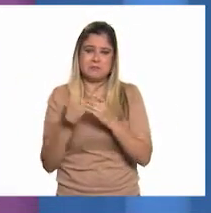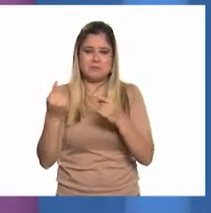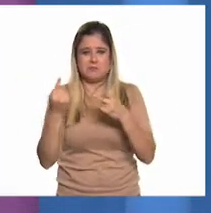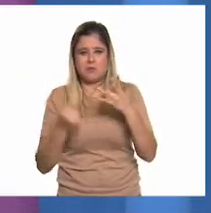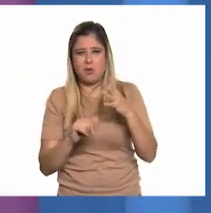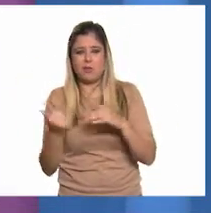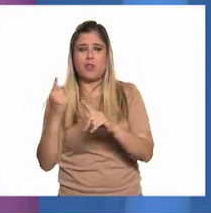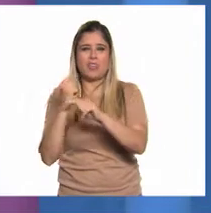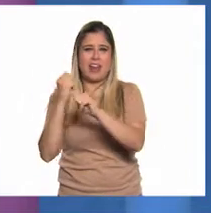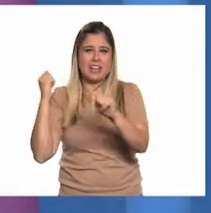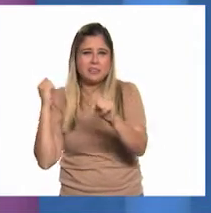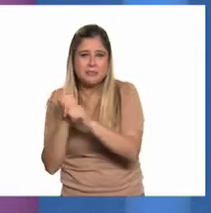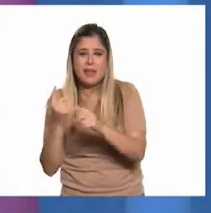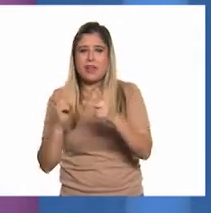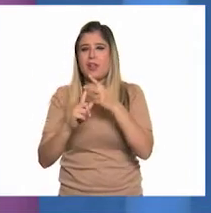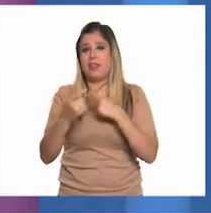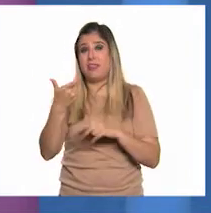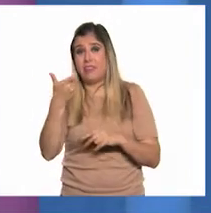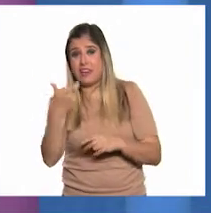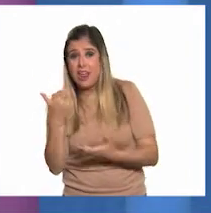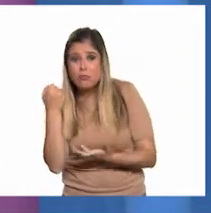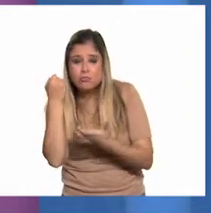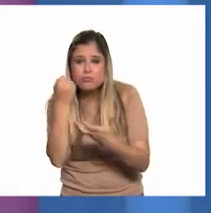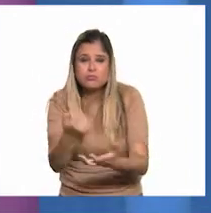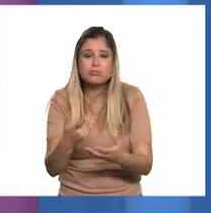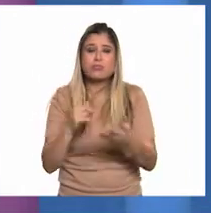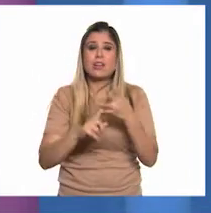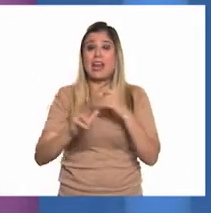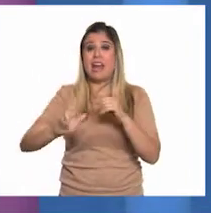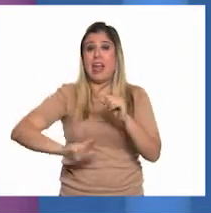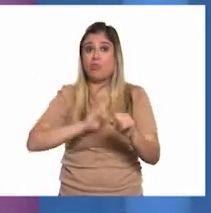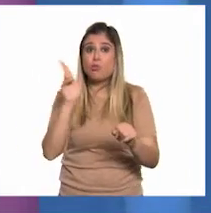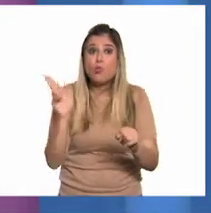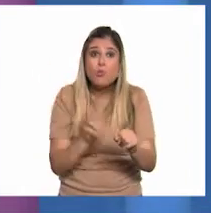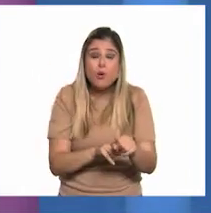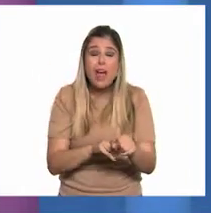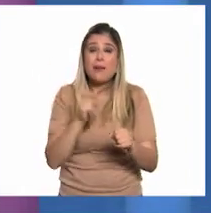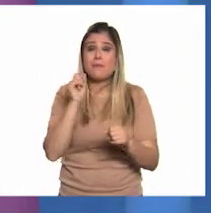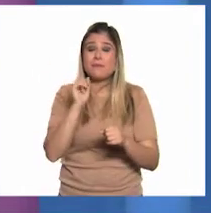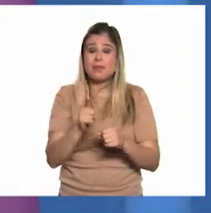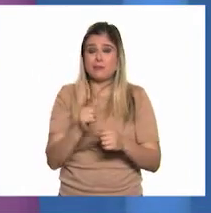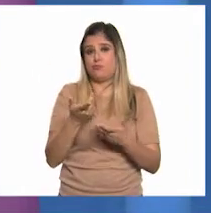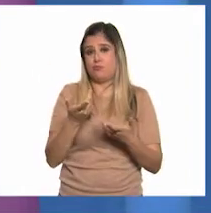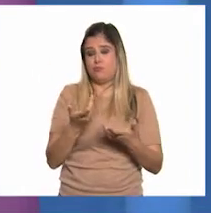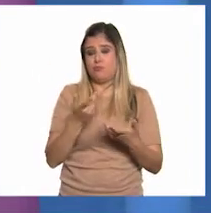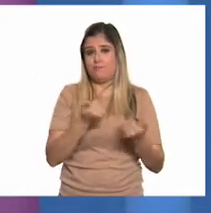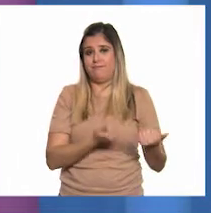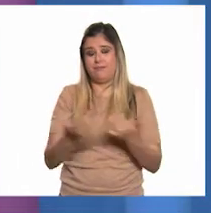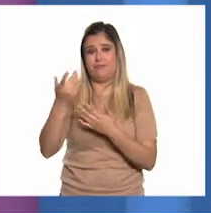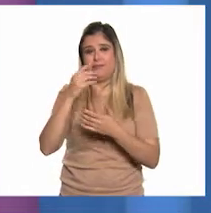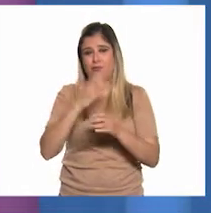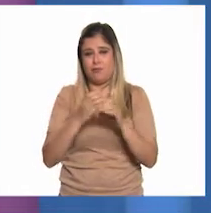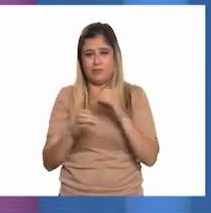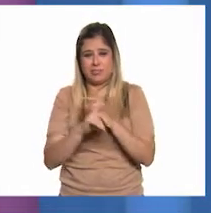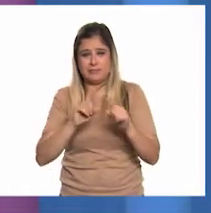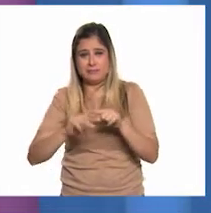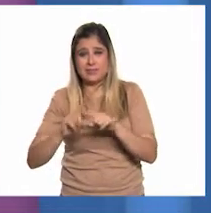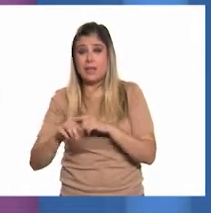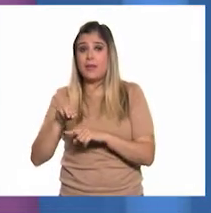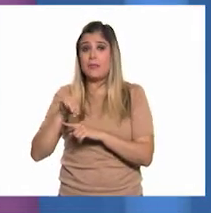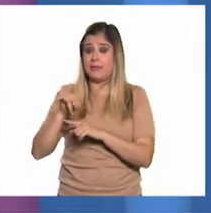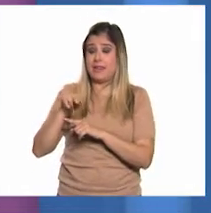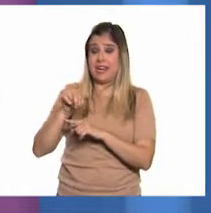como transporte, recursos financieros, recursos naturales de interés económico. En este caso, los minerales,